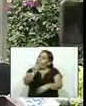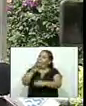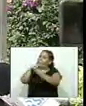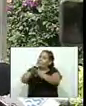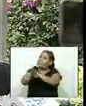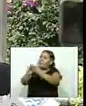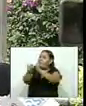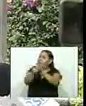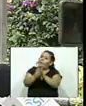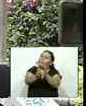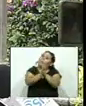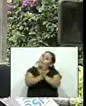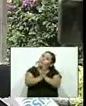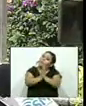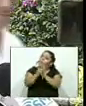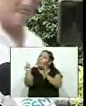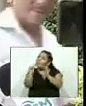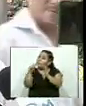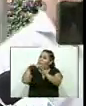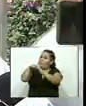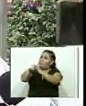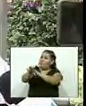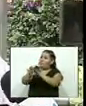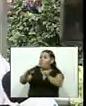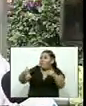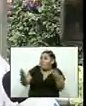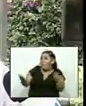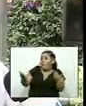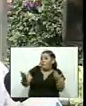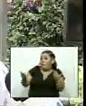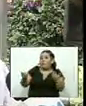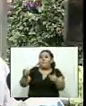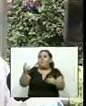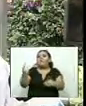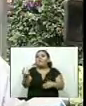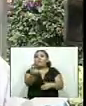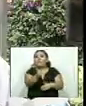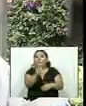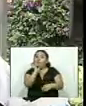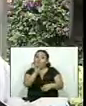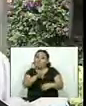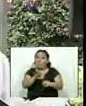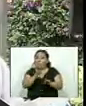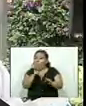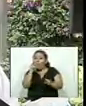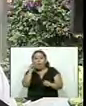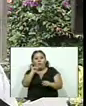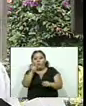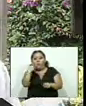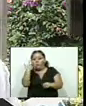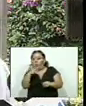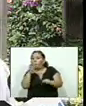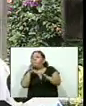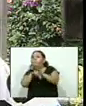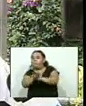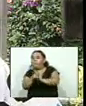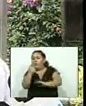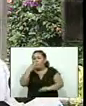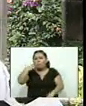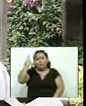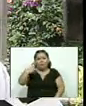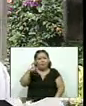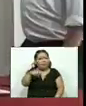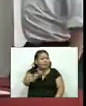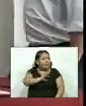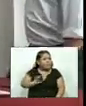por favor déjenme pasar porque la gente ha dicho, mire, aquí no entra nadie, y es una realidad, ha sido una